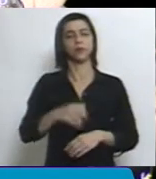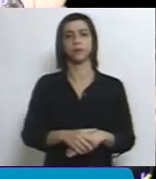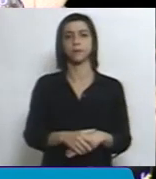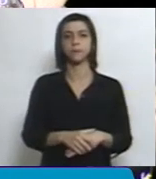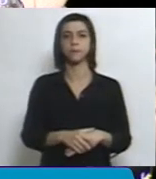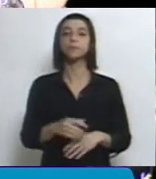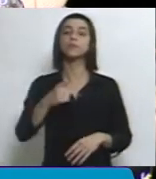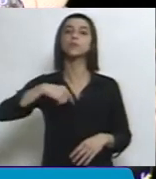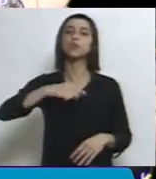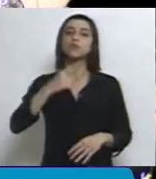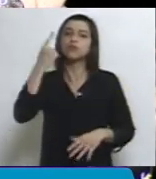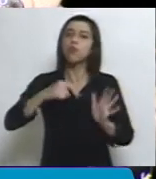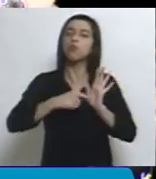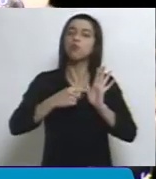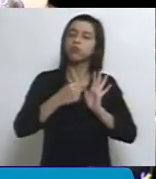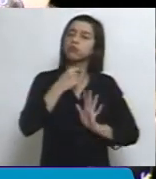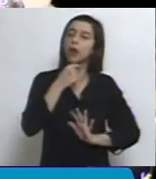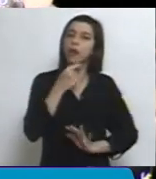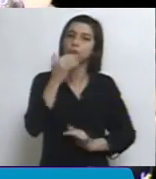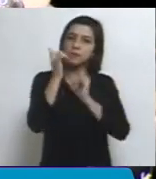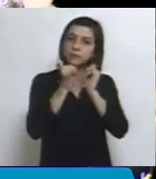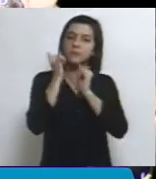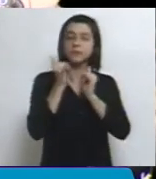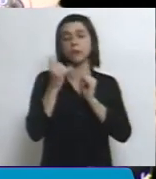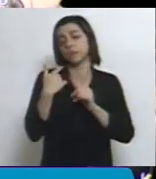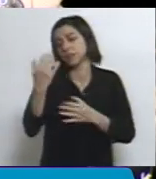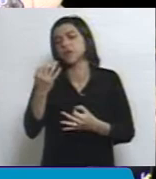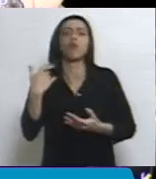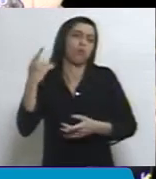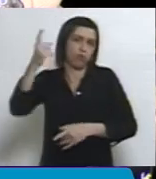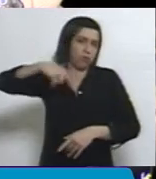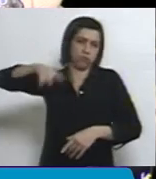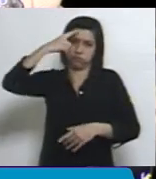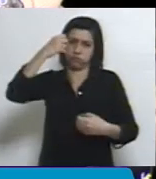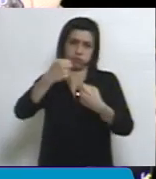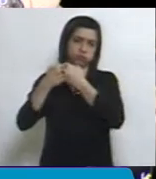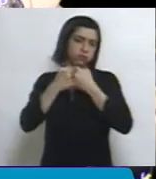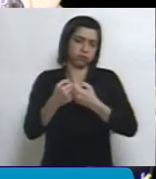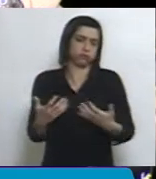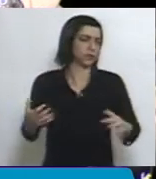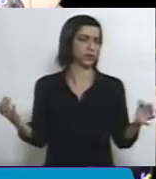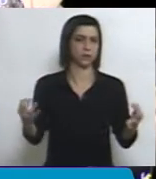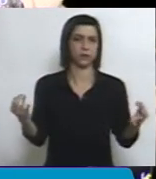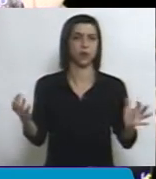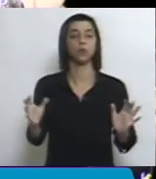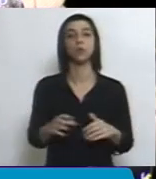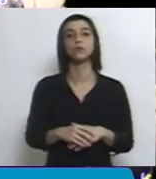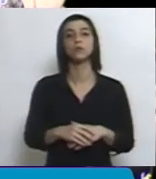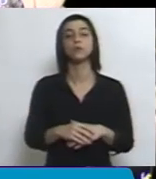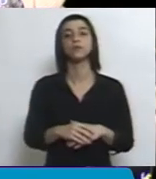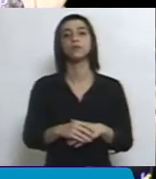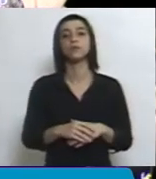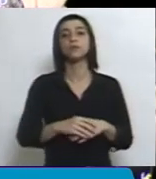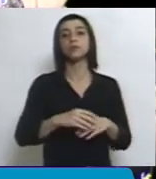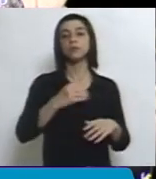algo que seguramente vamos a estar de acuerdo de un sector, de aquellos